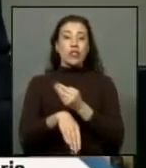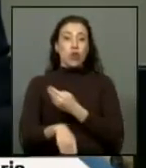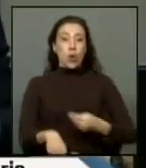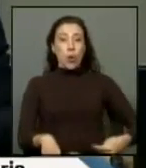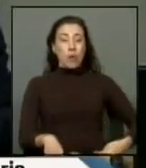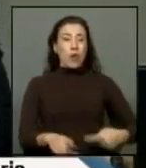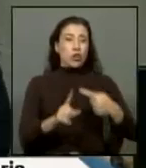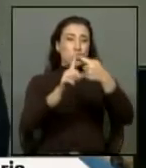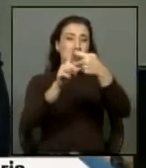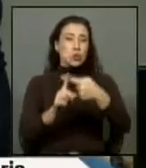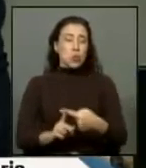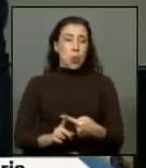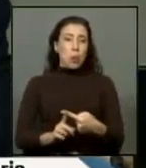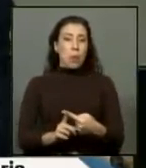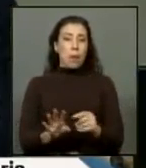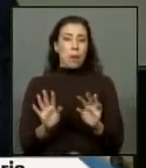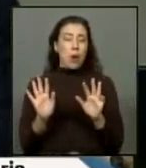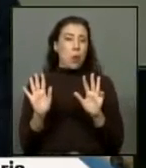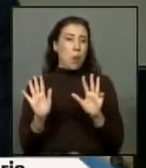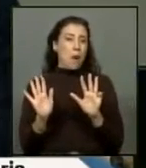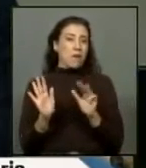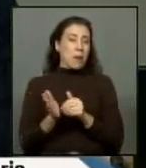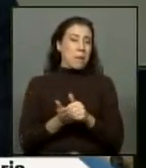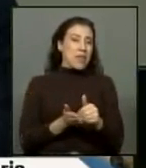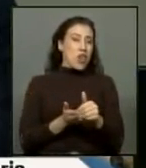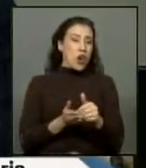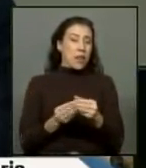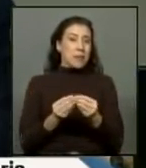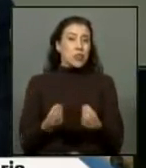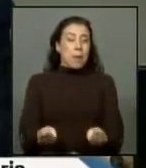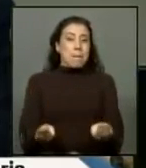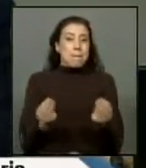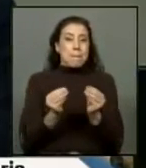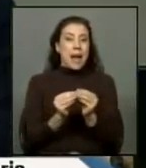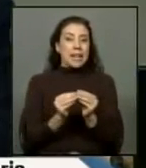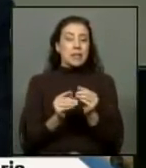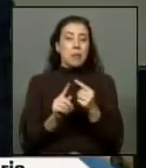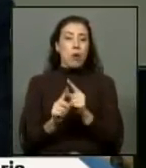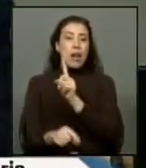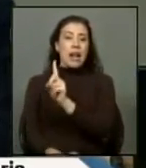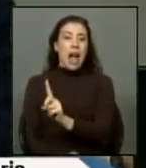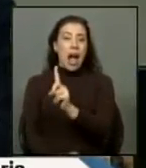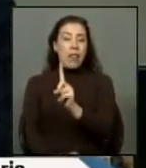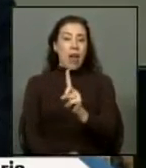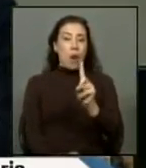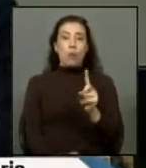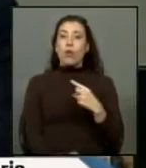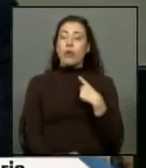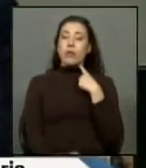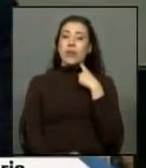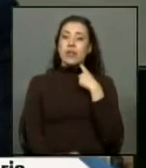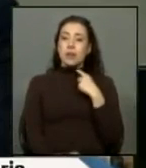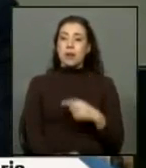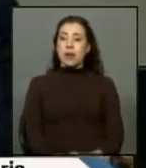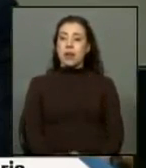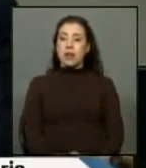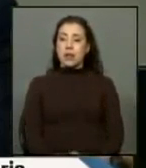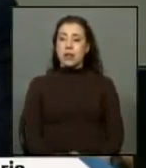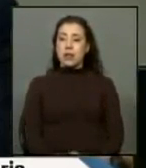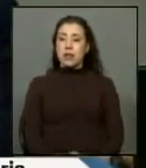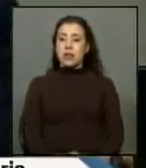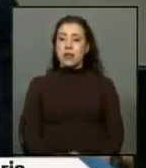sumarían alrededor de 8 o 9 millones de pesos más por cada una de las víctimas no